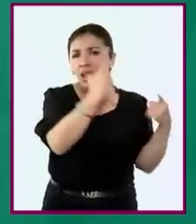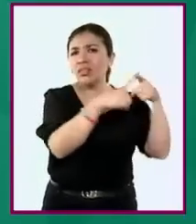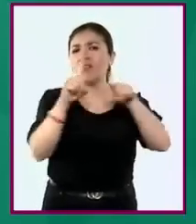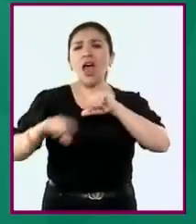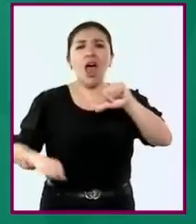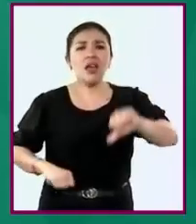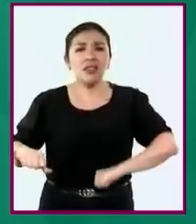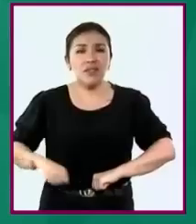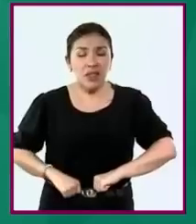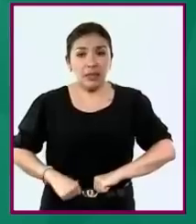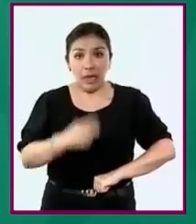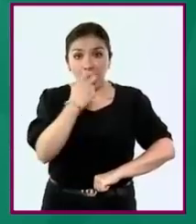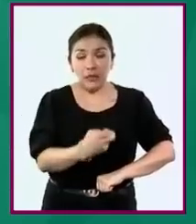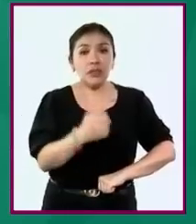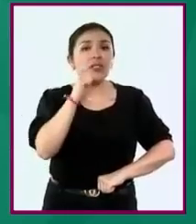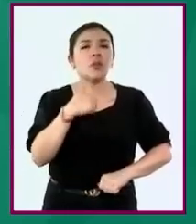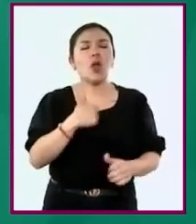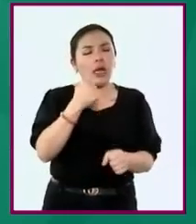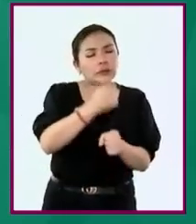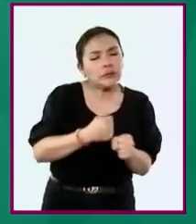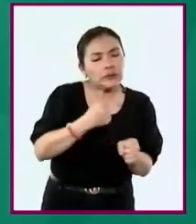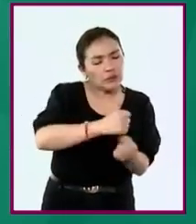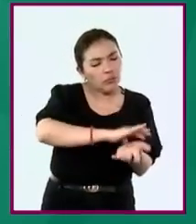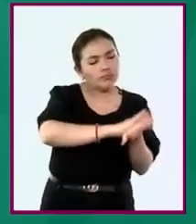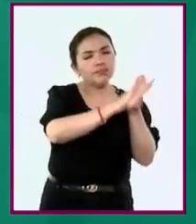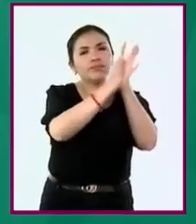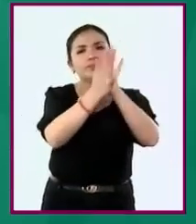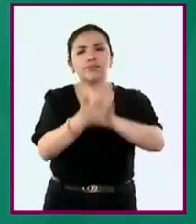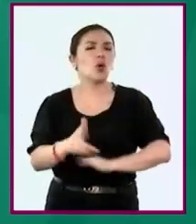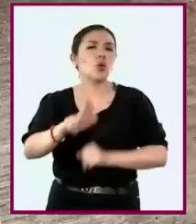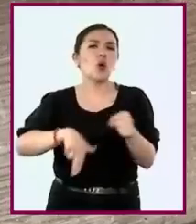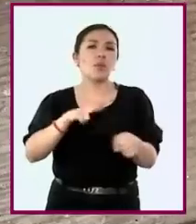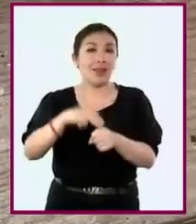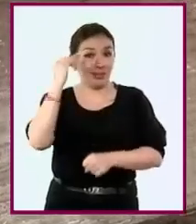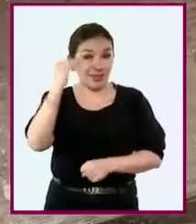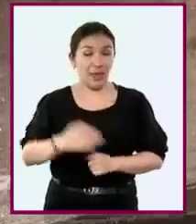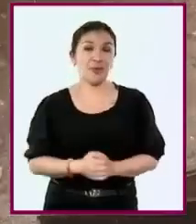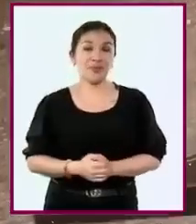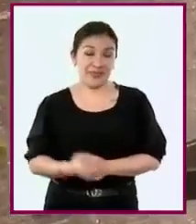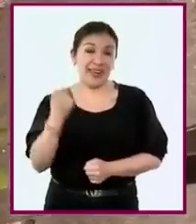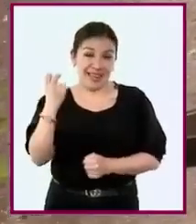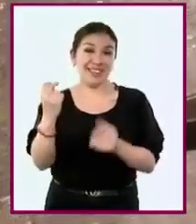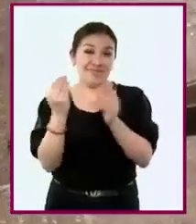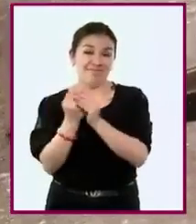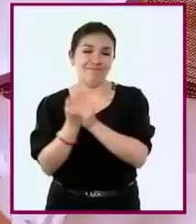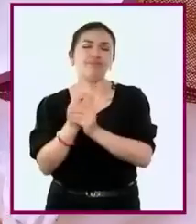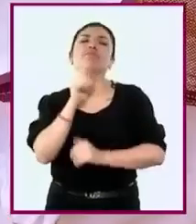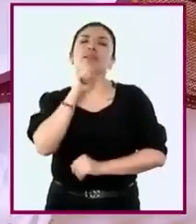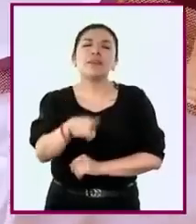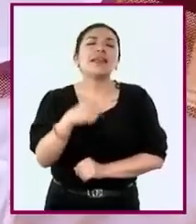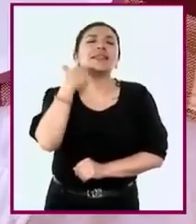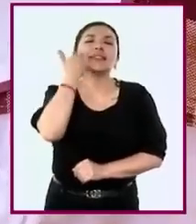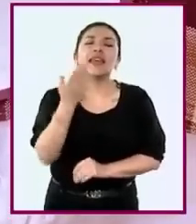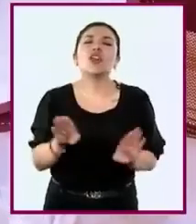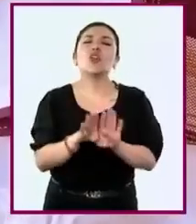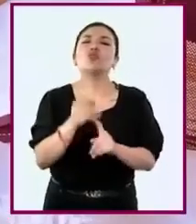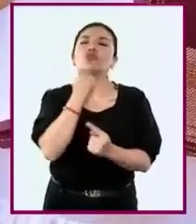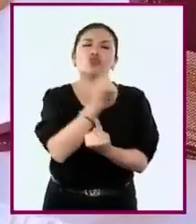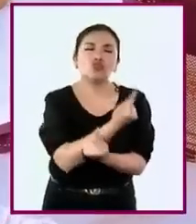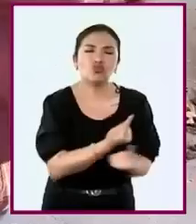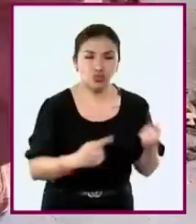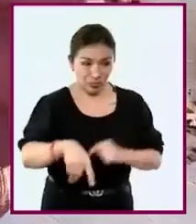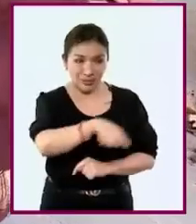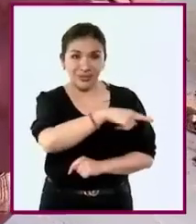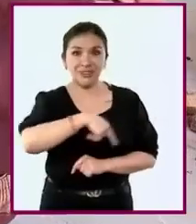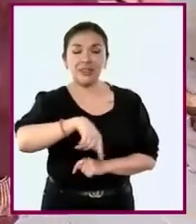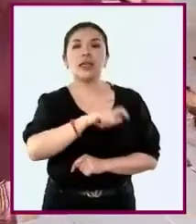actividades y que la transformamos a través del tiempo. Este campo formativo también pretende que las